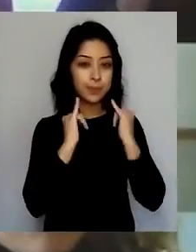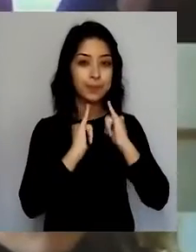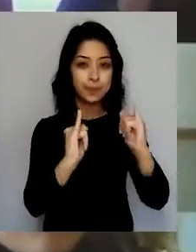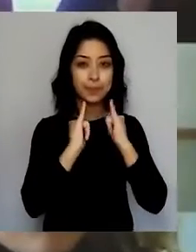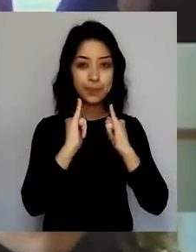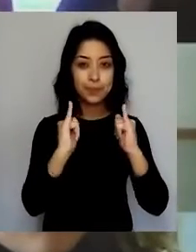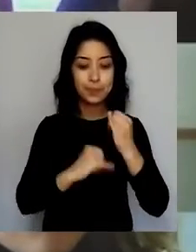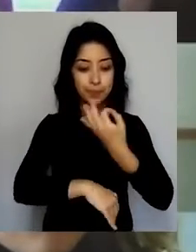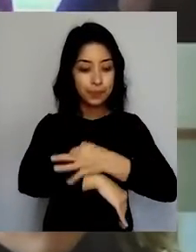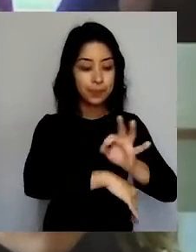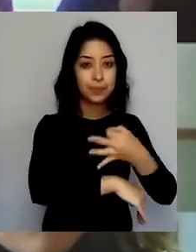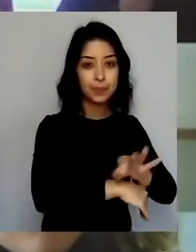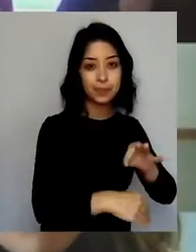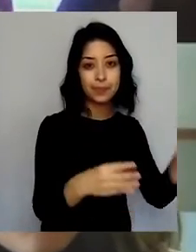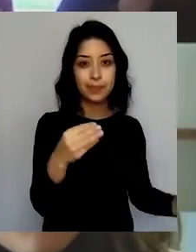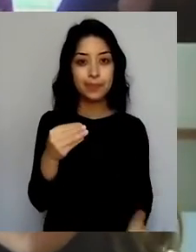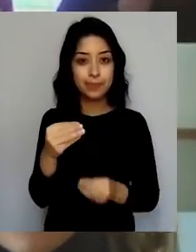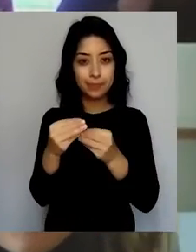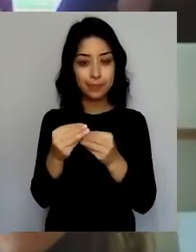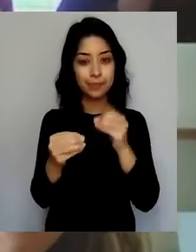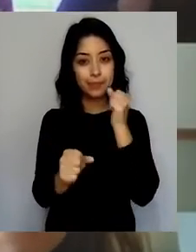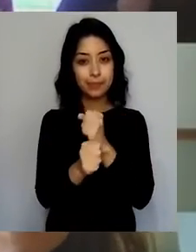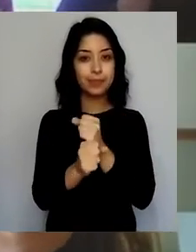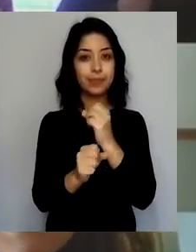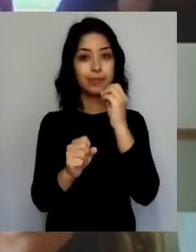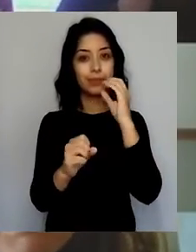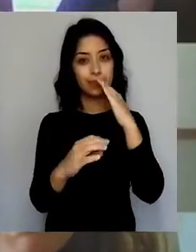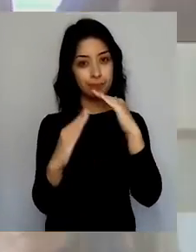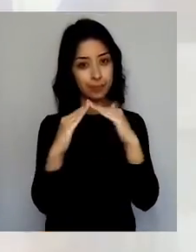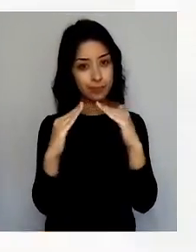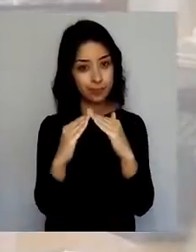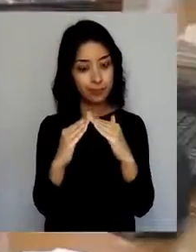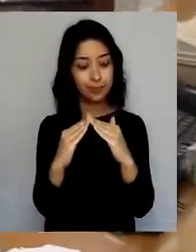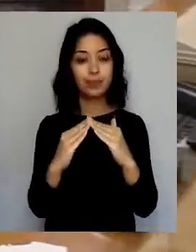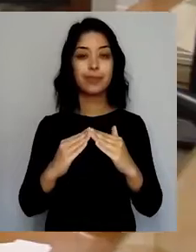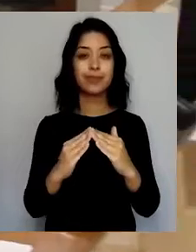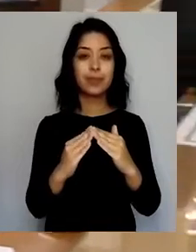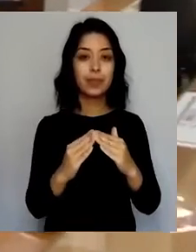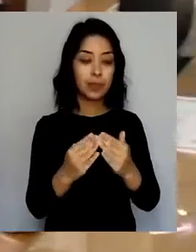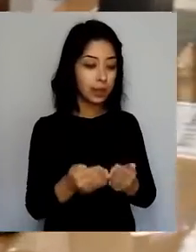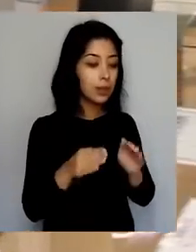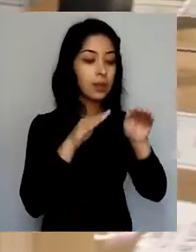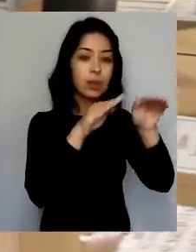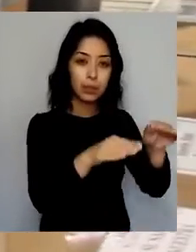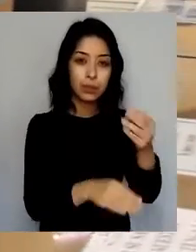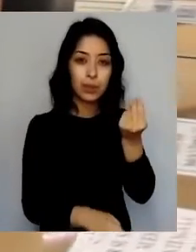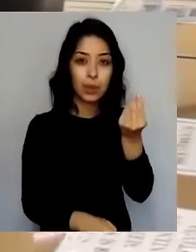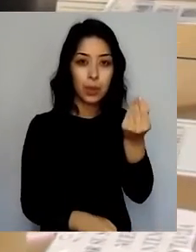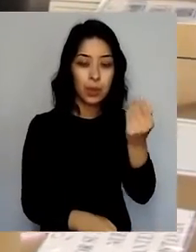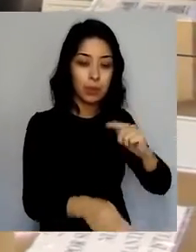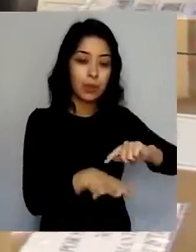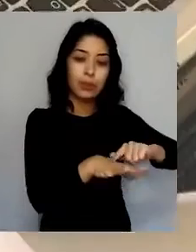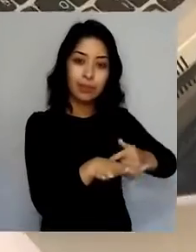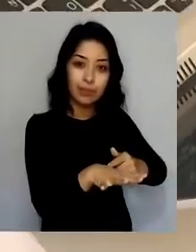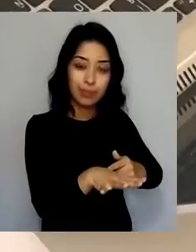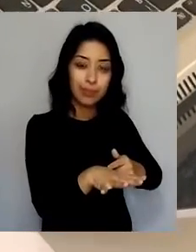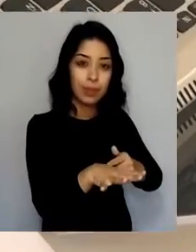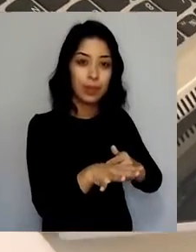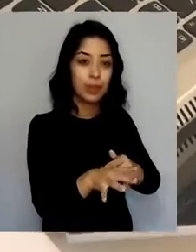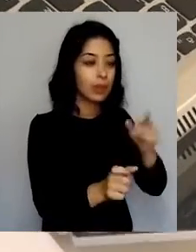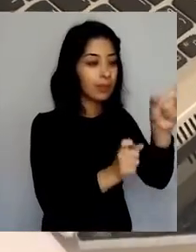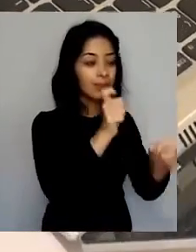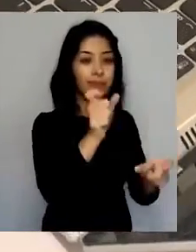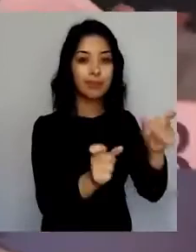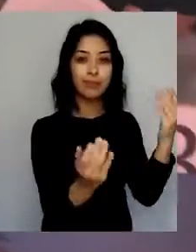recomendaciones, incorporando el teletrabajo y otorgando diversos apoyos económicos y tecnológicos a sus estudiantes más